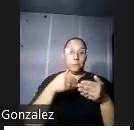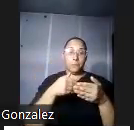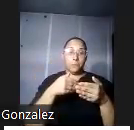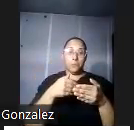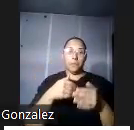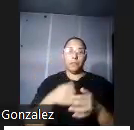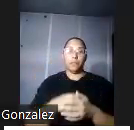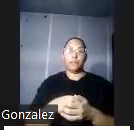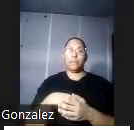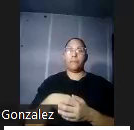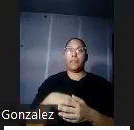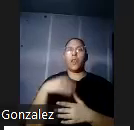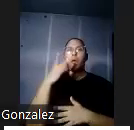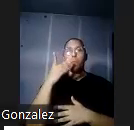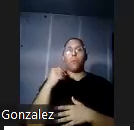subieron el nivel